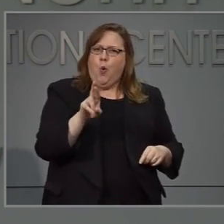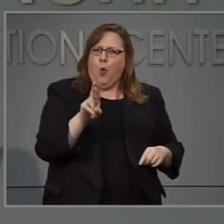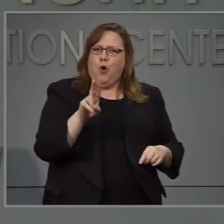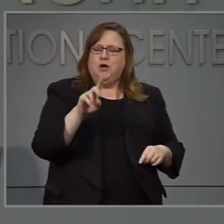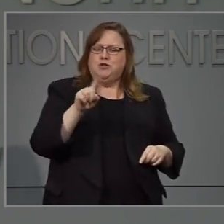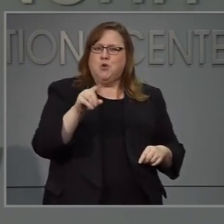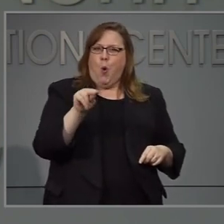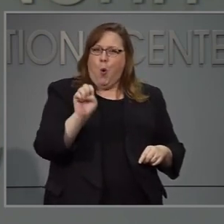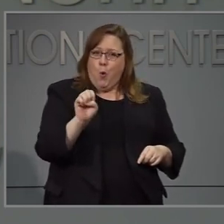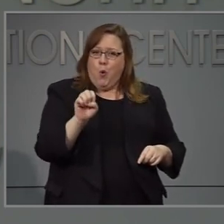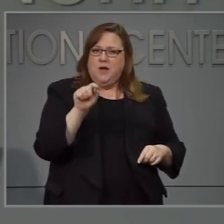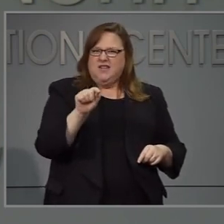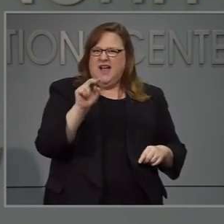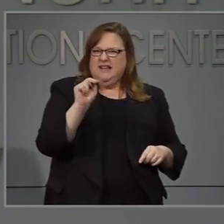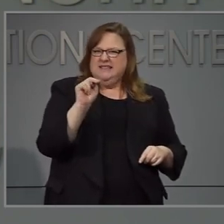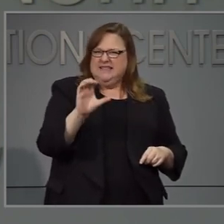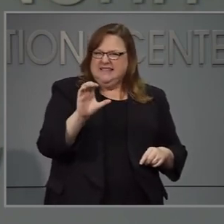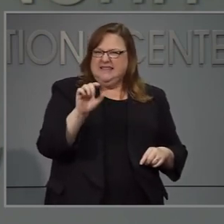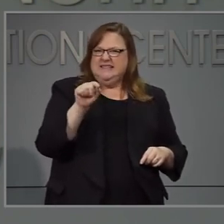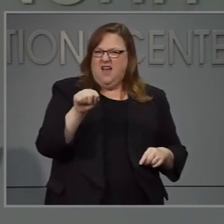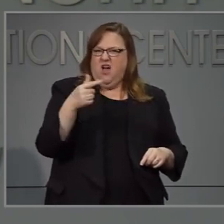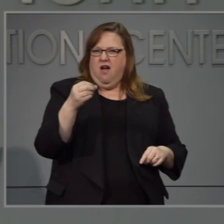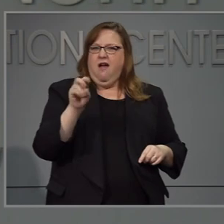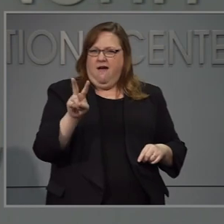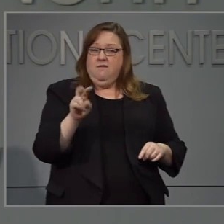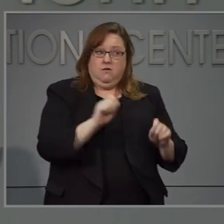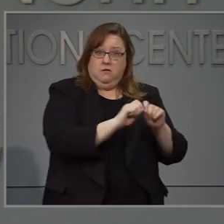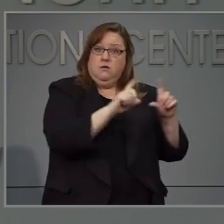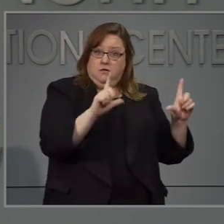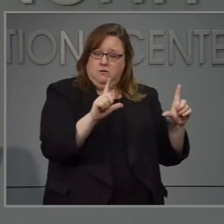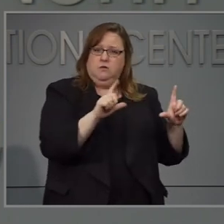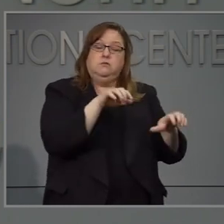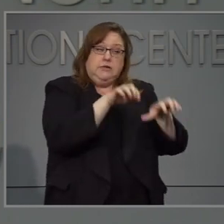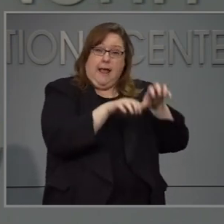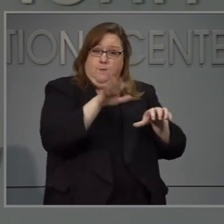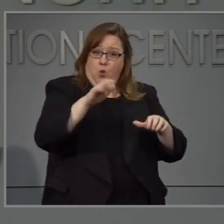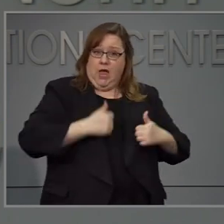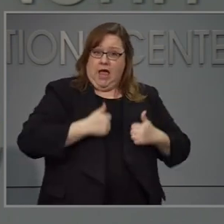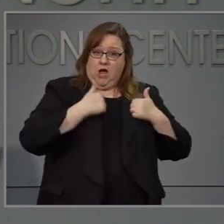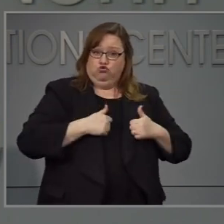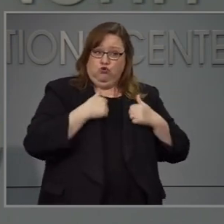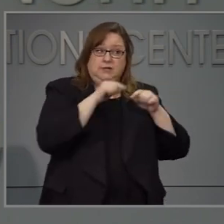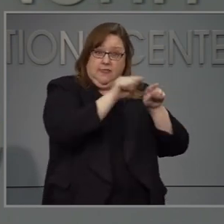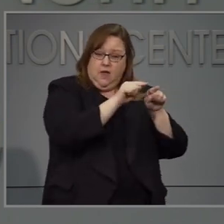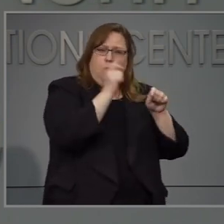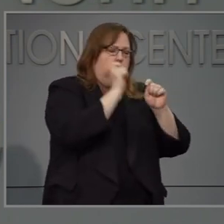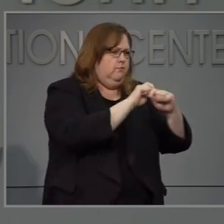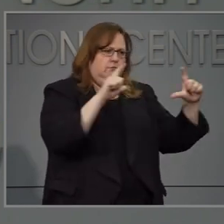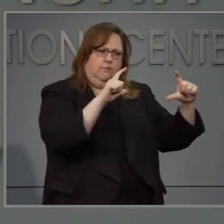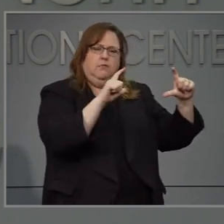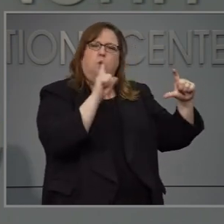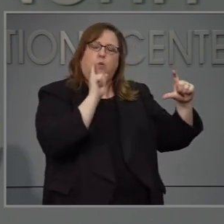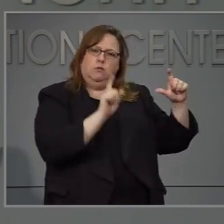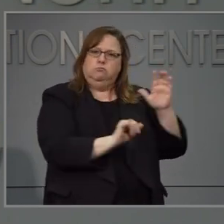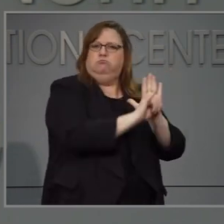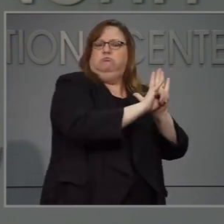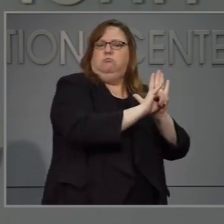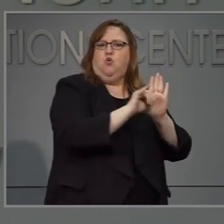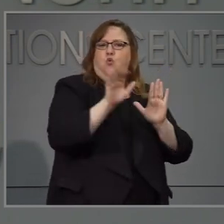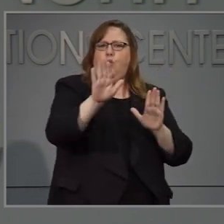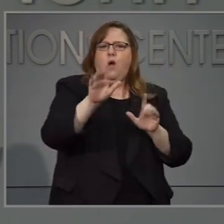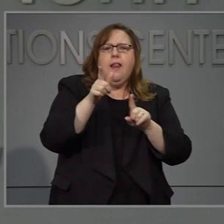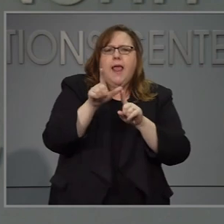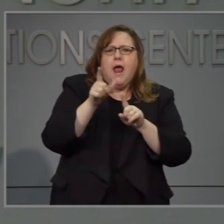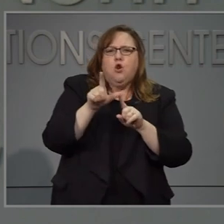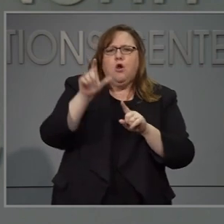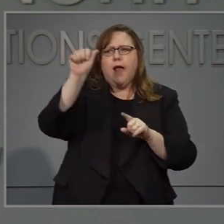yo son punto en ese punto gov y para y ustedes ponen ahí su dirección en un mapa y van